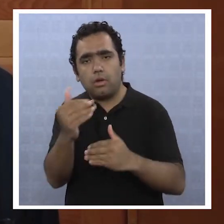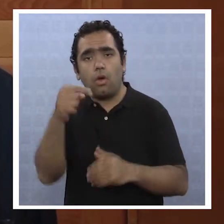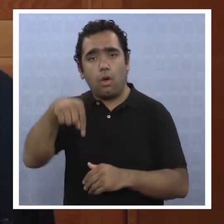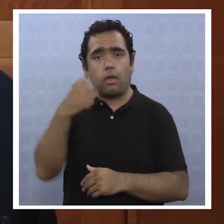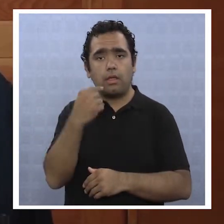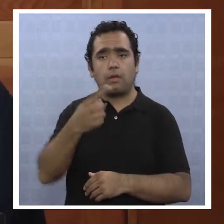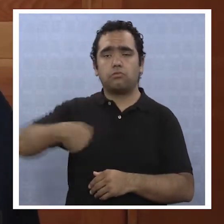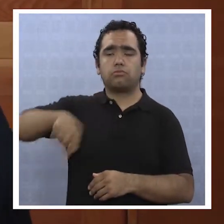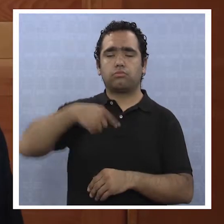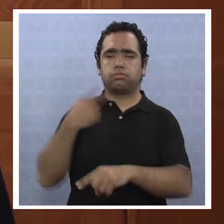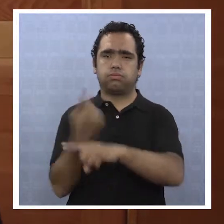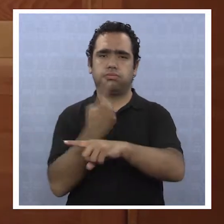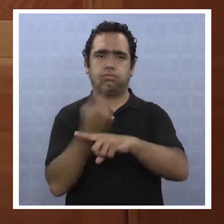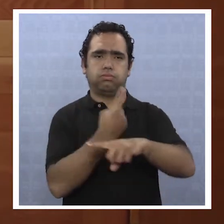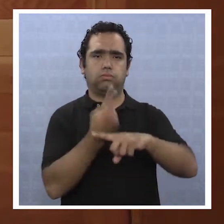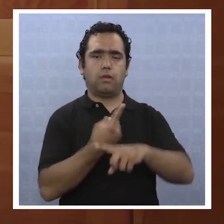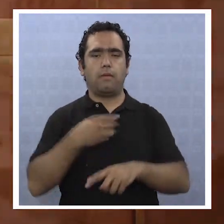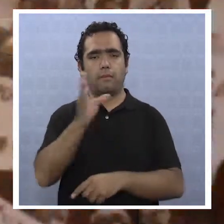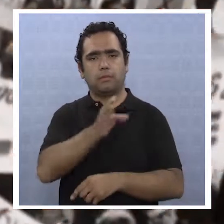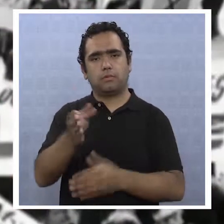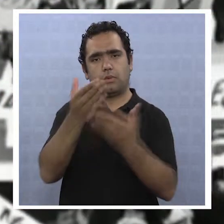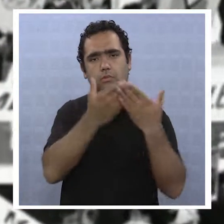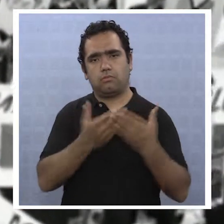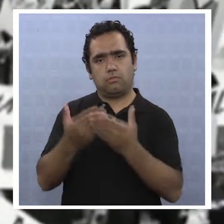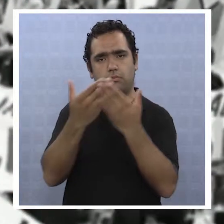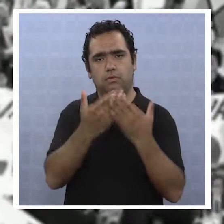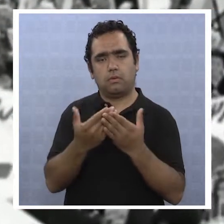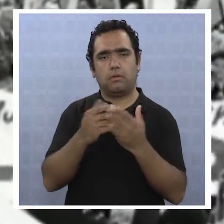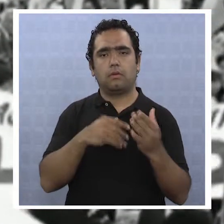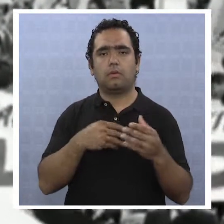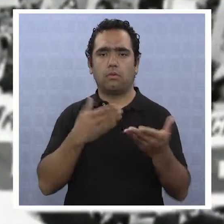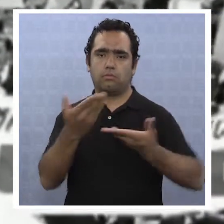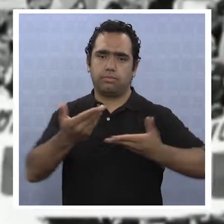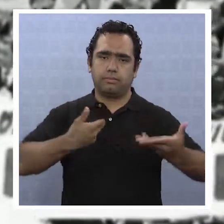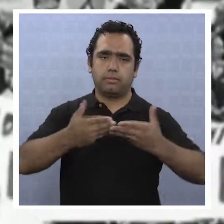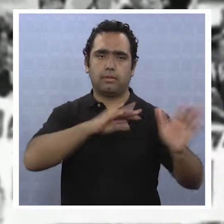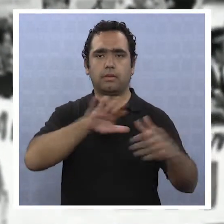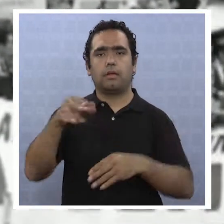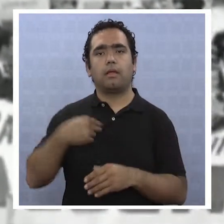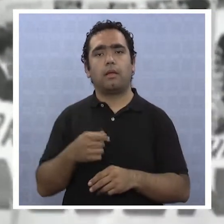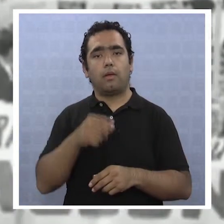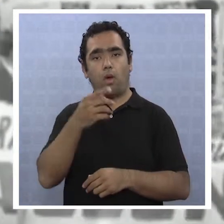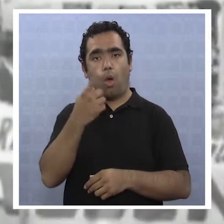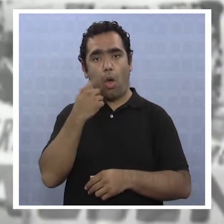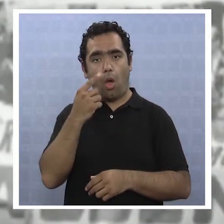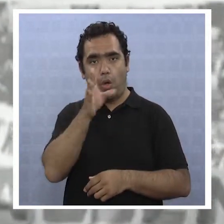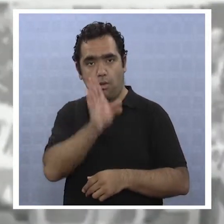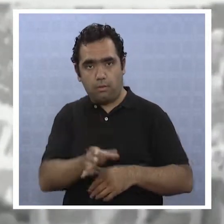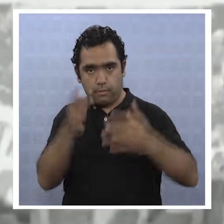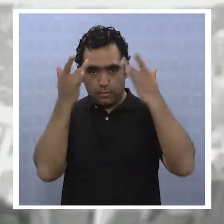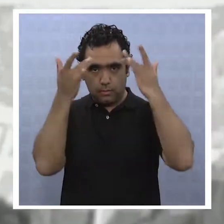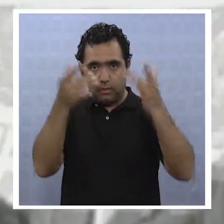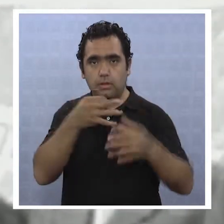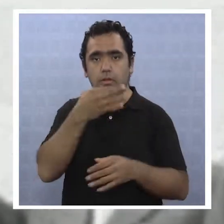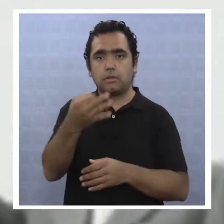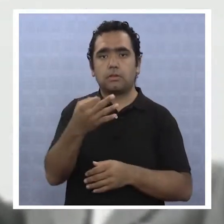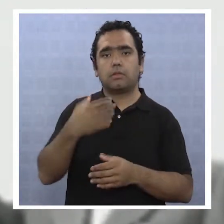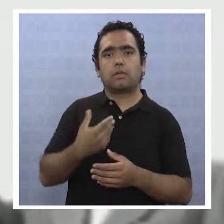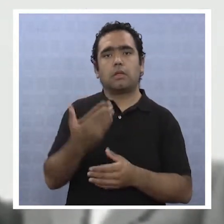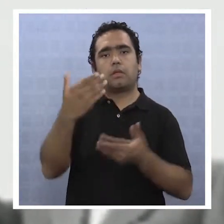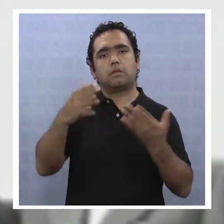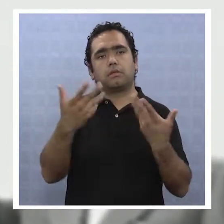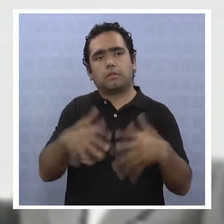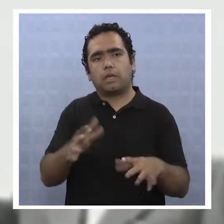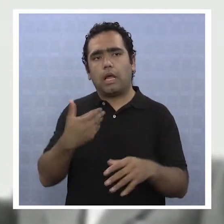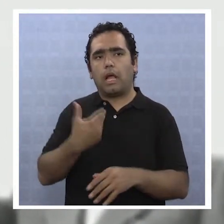que nos demos el lujo de estar hoy día conversando con estudiantes medios. Según el profesional, se están rompiendo los mitos heredados de la dictadura militar,